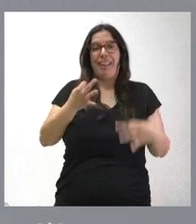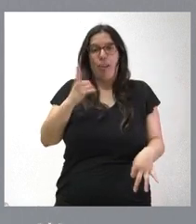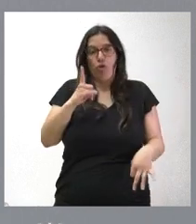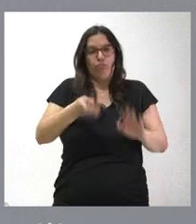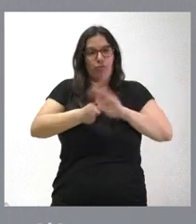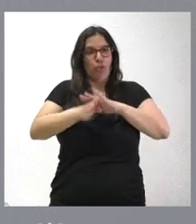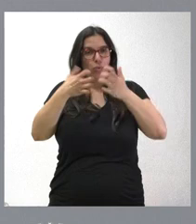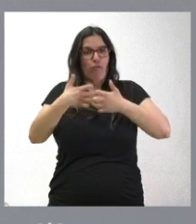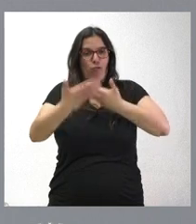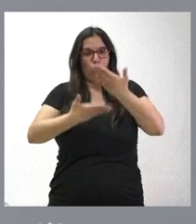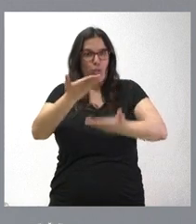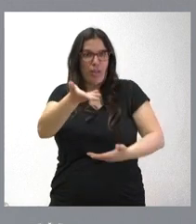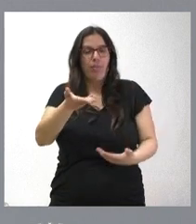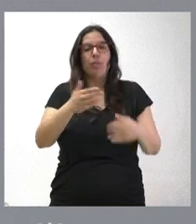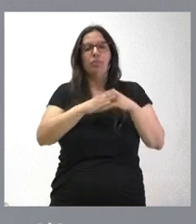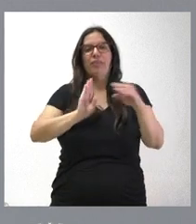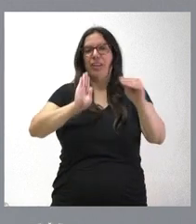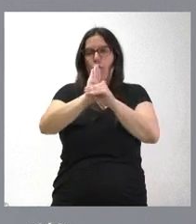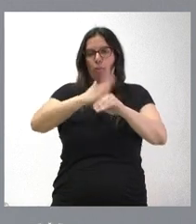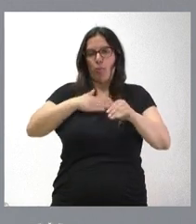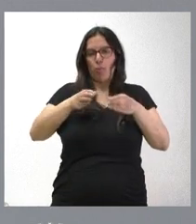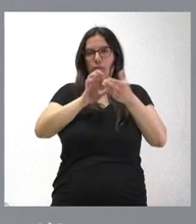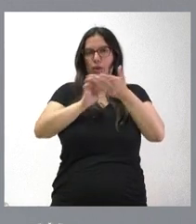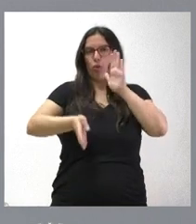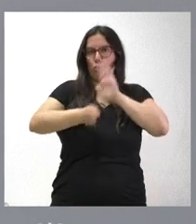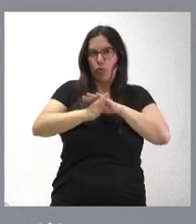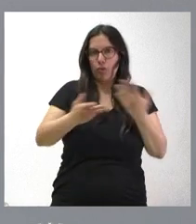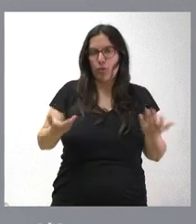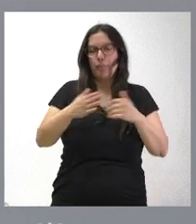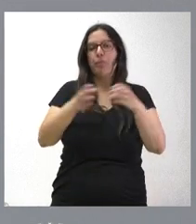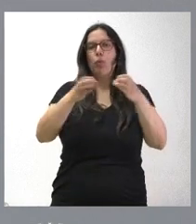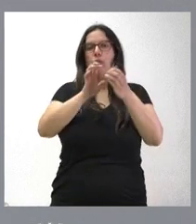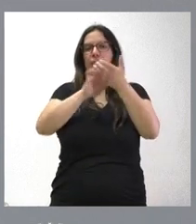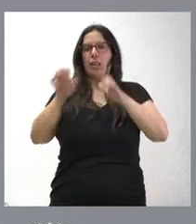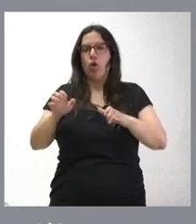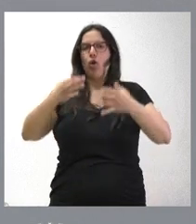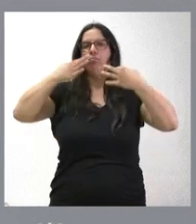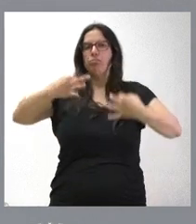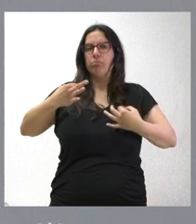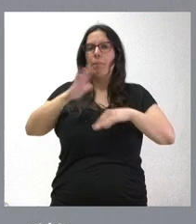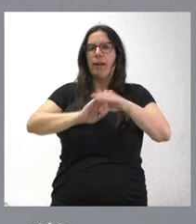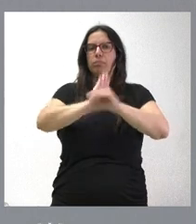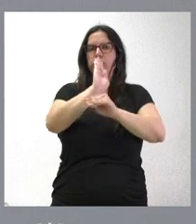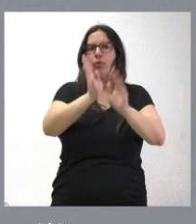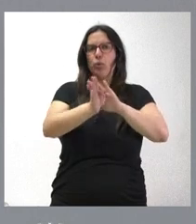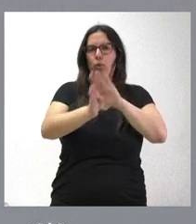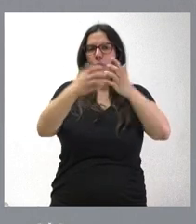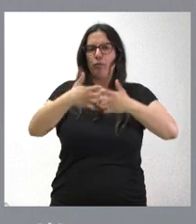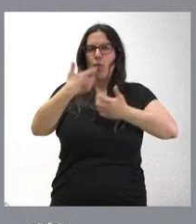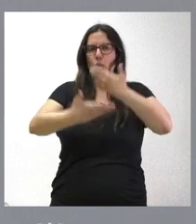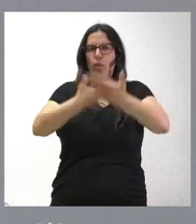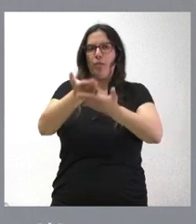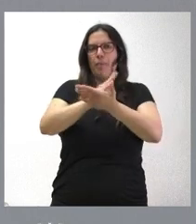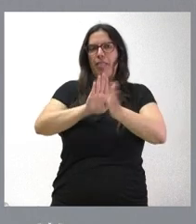sigue funcionando, que sigue con la financiación de la Junta de Castilla y León, que la Junta de Castilla y León garantiza esta financiación para el funcionamiento del SERLA. Y lo que es más